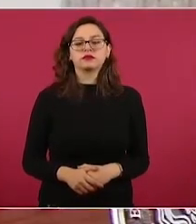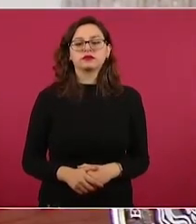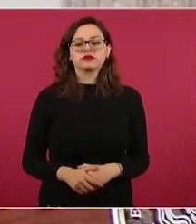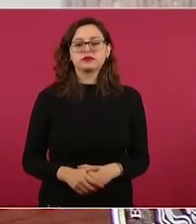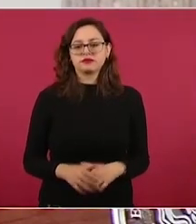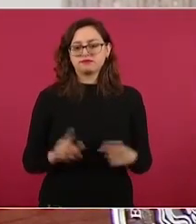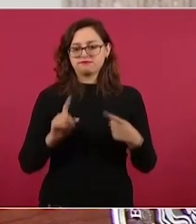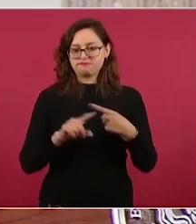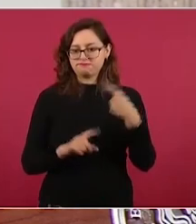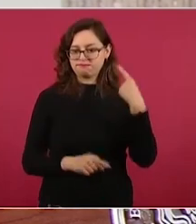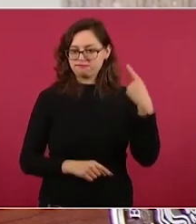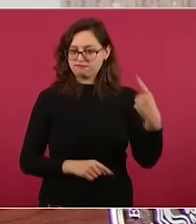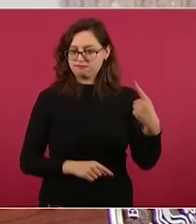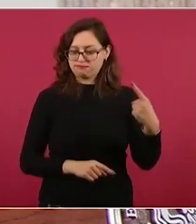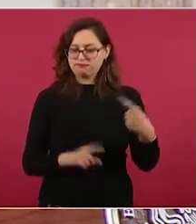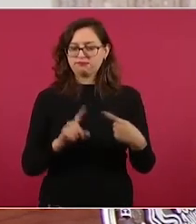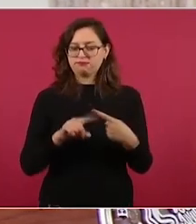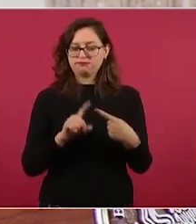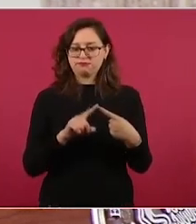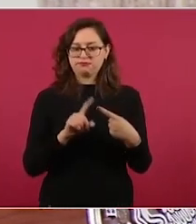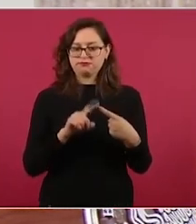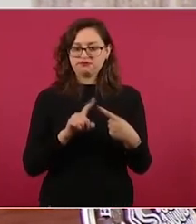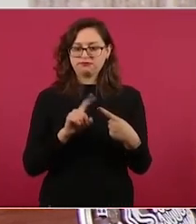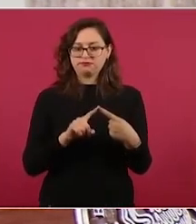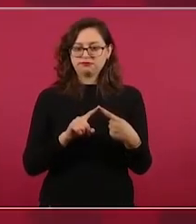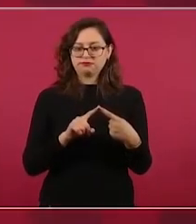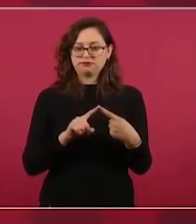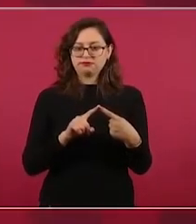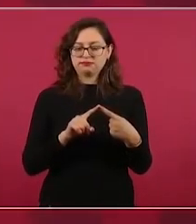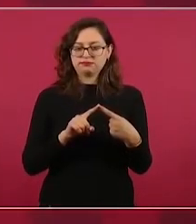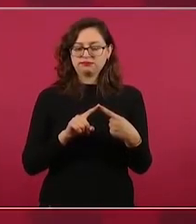eso es uno si